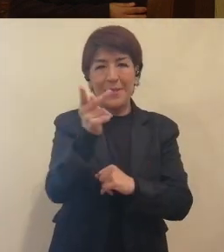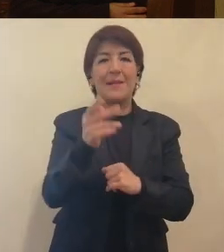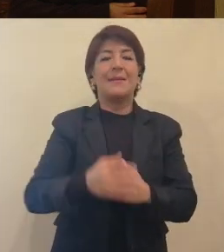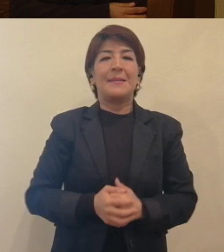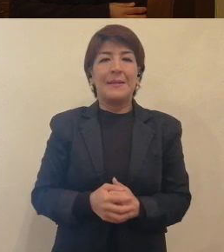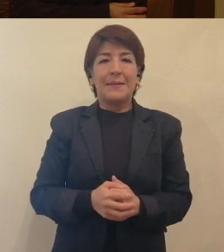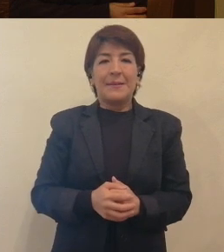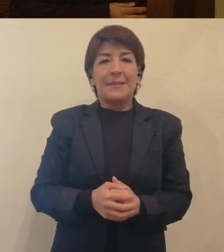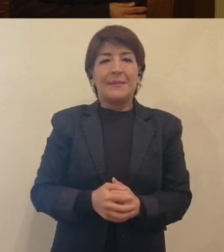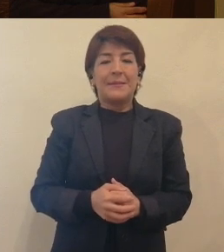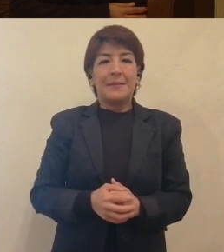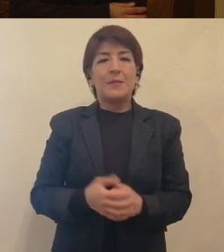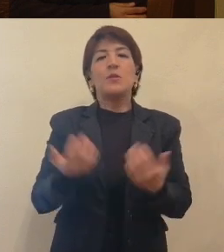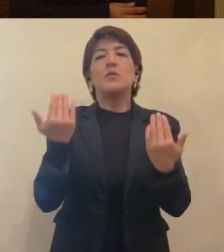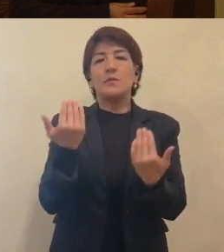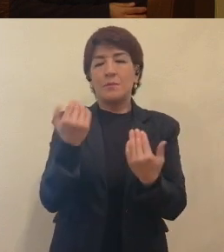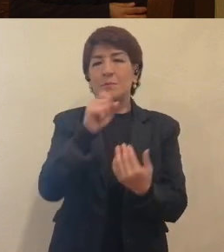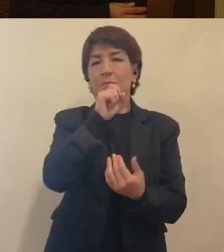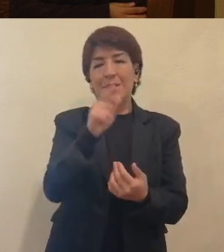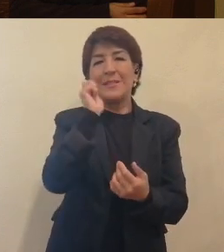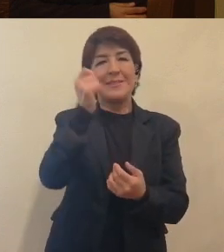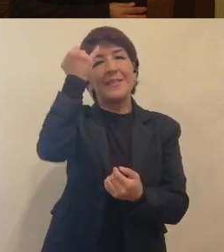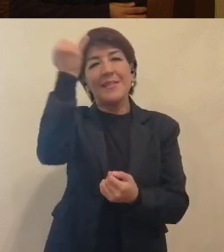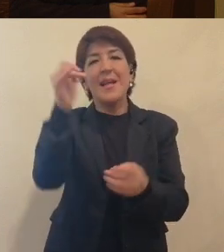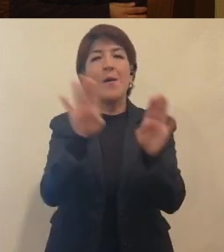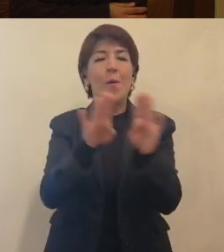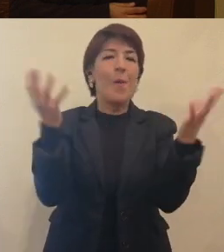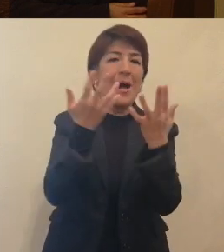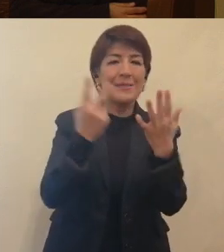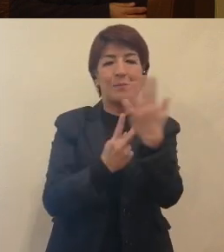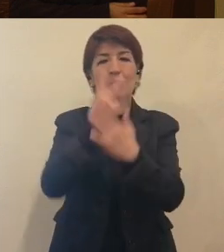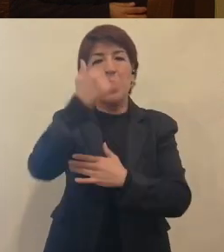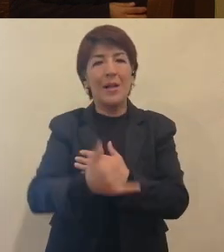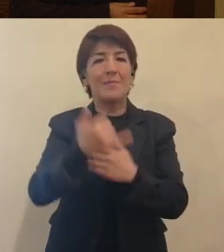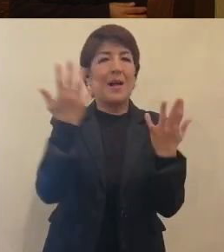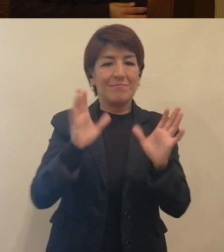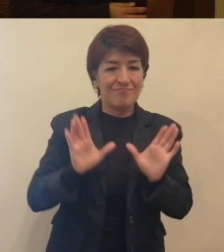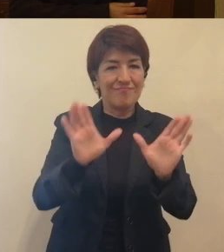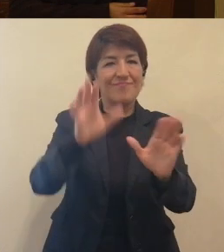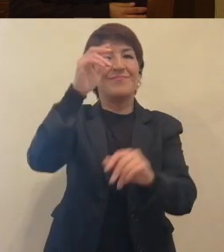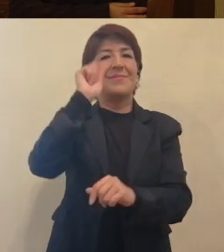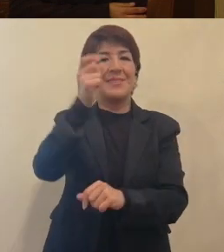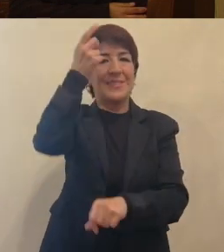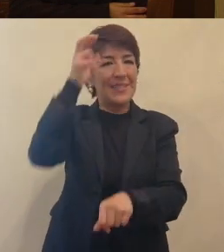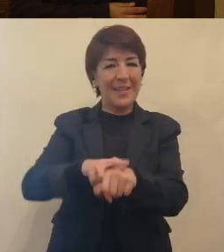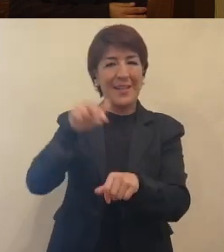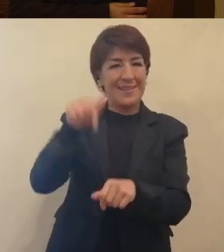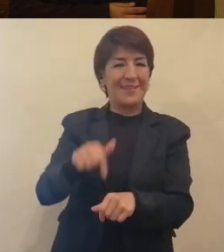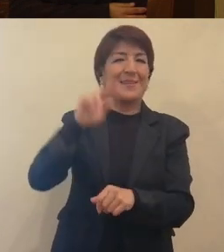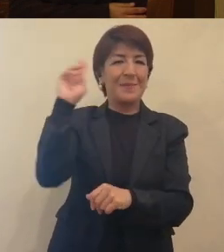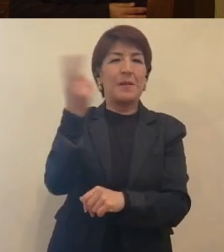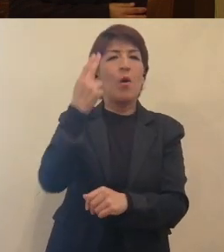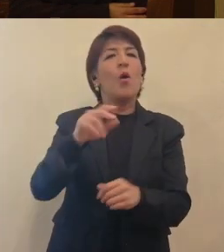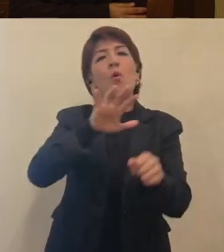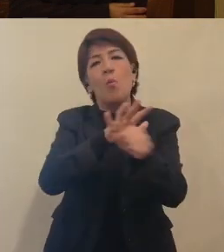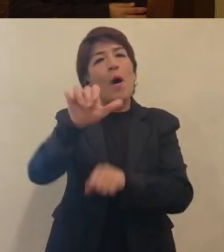les preguntaría, sobre todo como en esta idea de ser un proyecto impulsado por la dirección, ¿qué